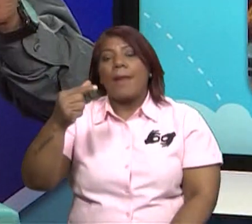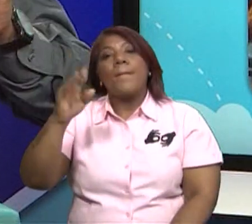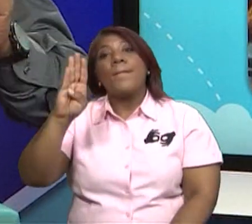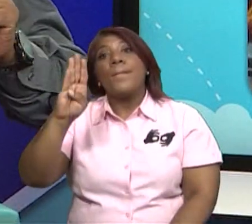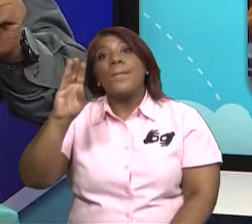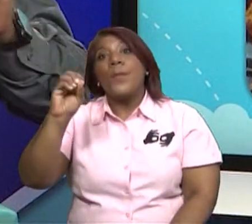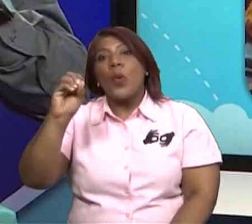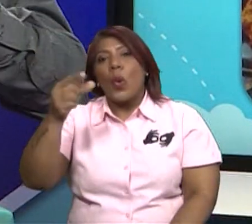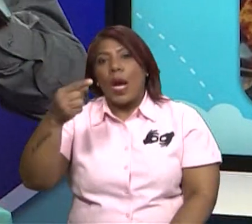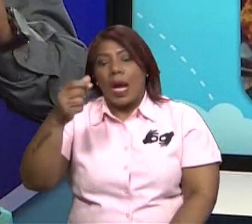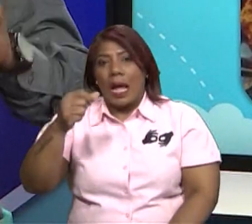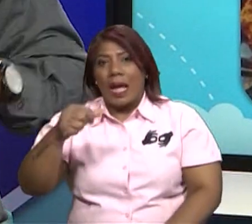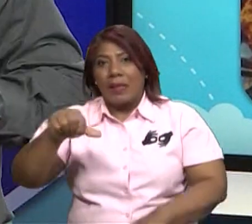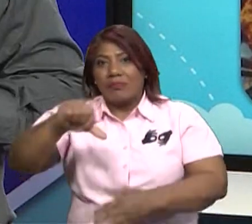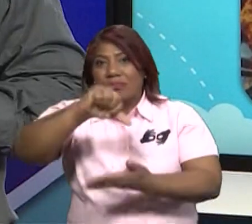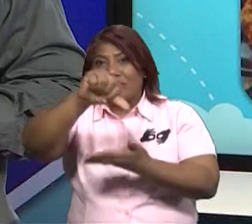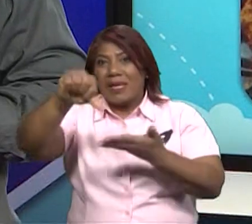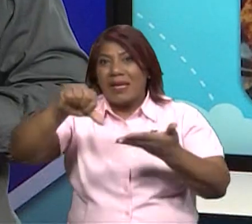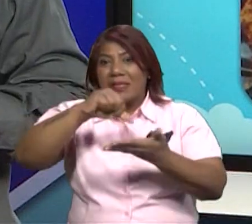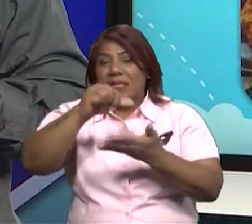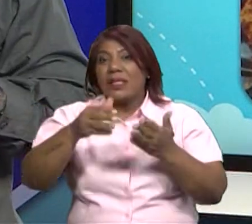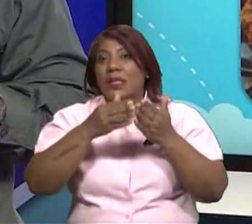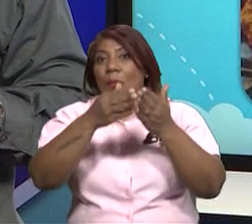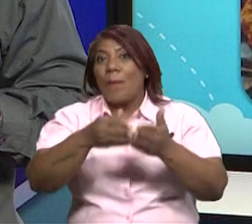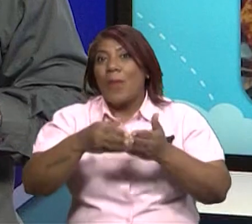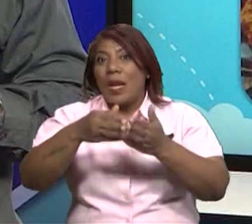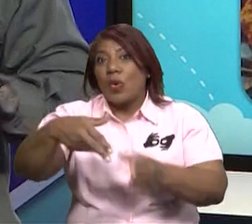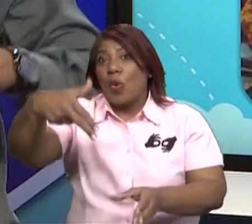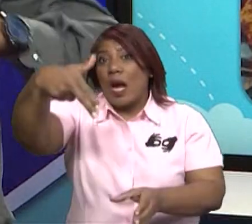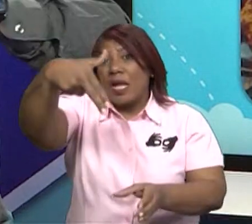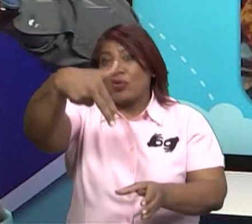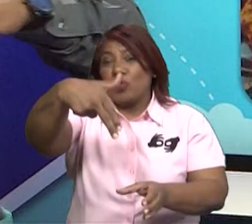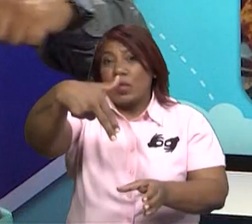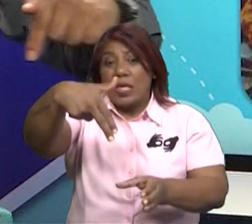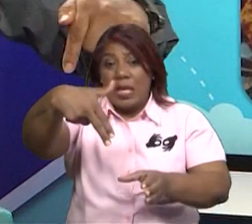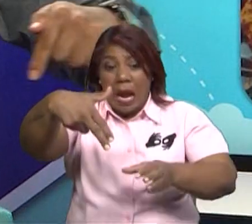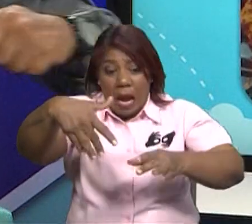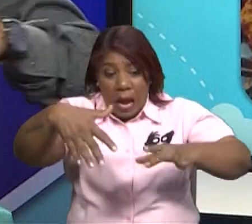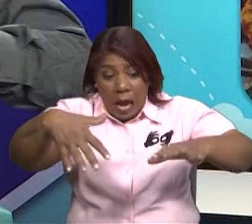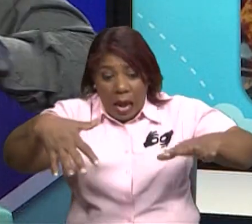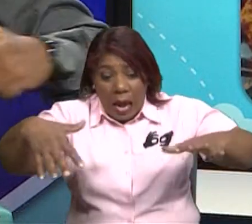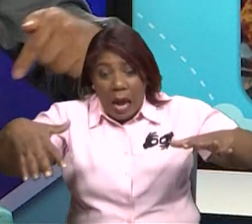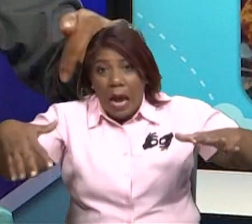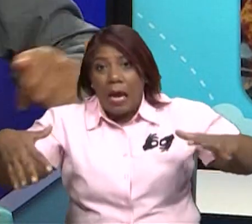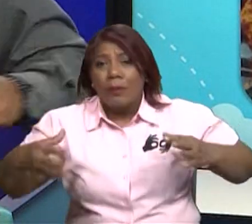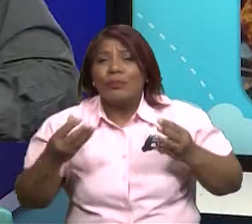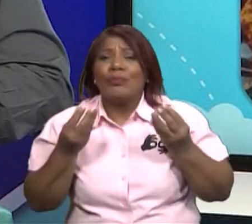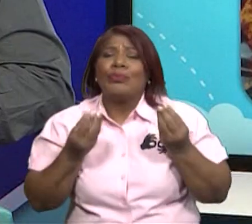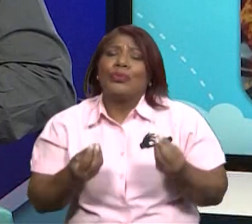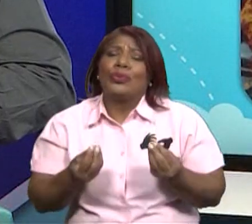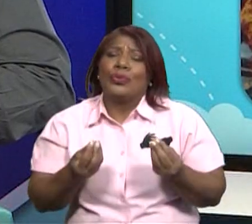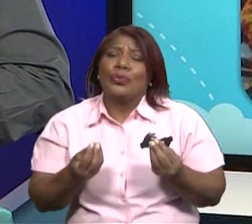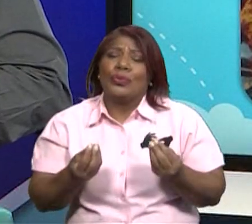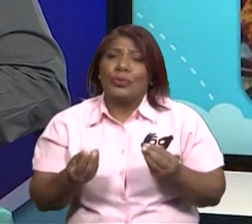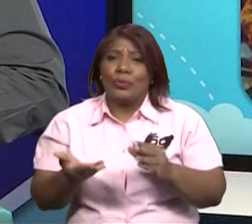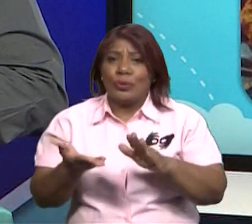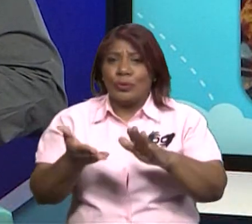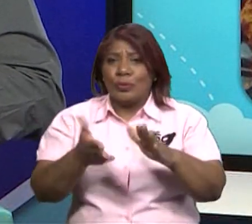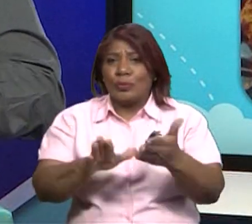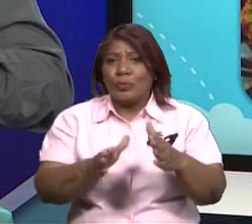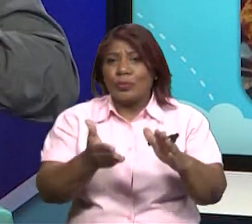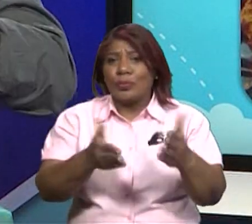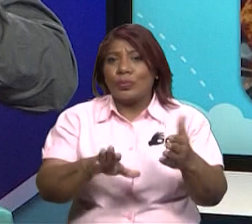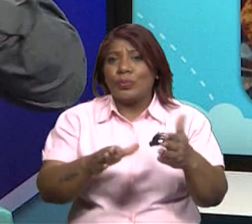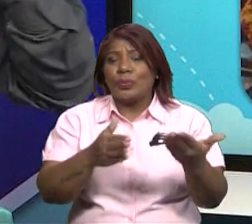Muy bien. ¿Qué sucede allí? De esa manera afectamos a los pobres pececitos de allí. ¿Ya?